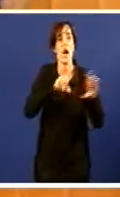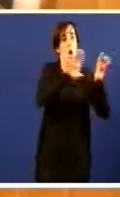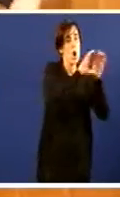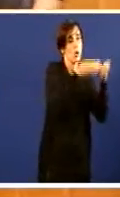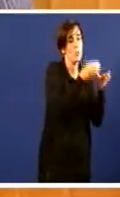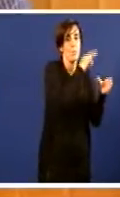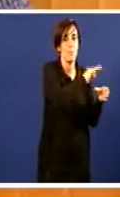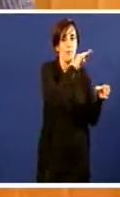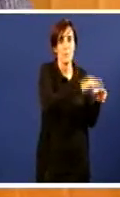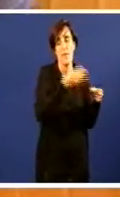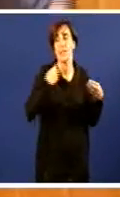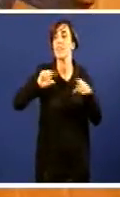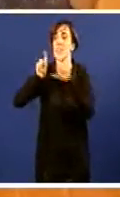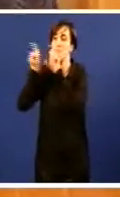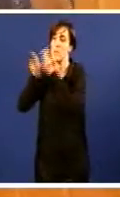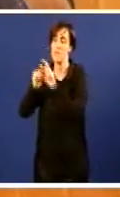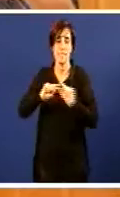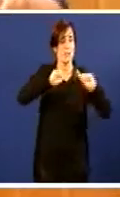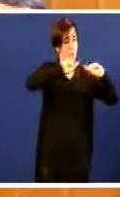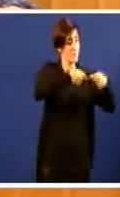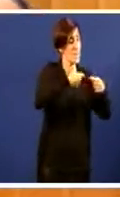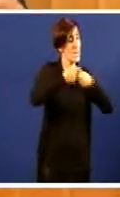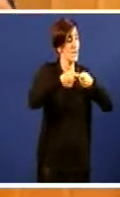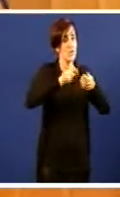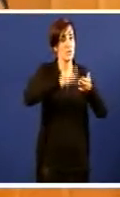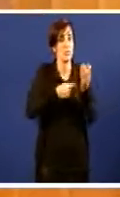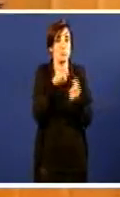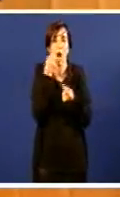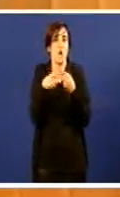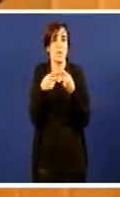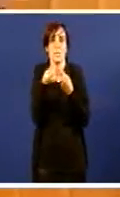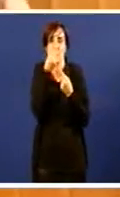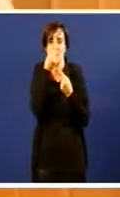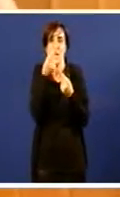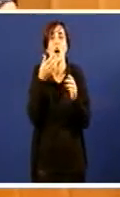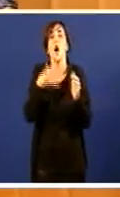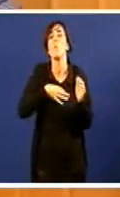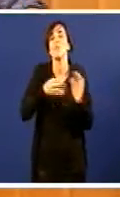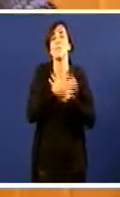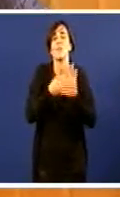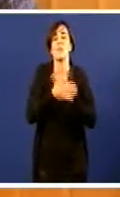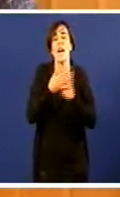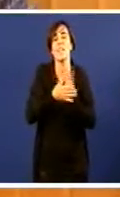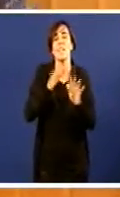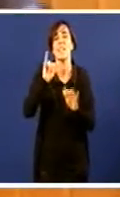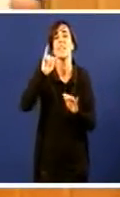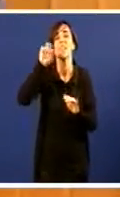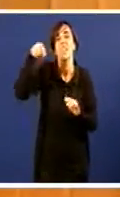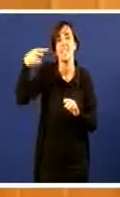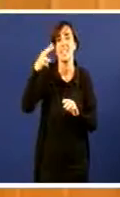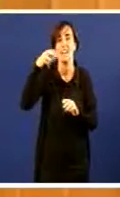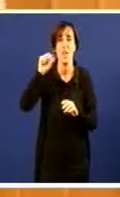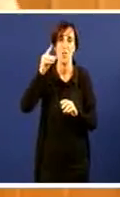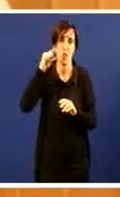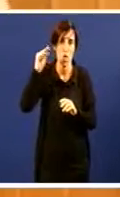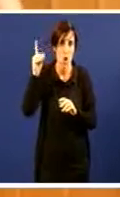a base de facer negocio colume. Un detalle moi pequeno, poderíamos falar de Juan Ignacio Barrera que foi ex-presidente do Senado que acabou